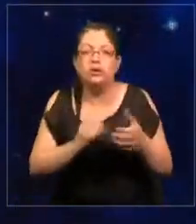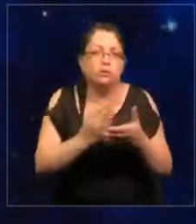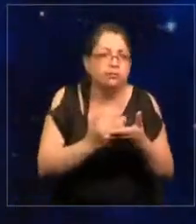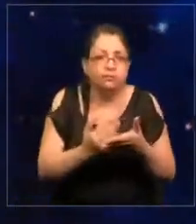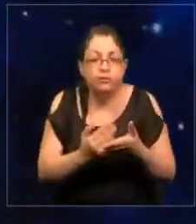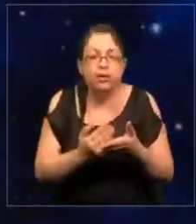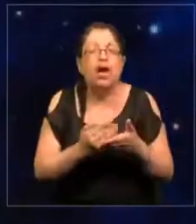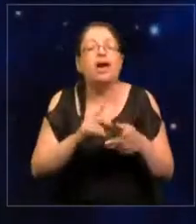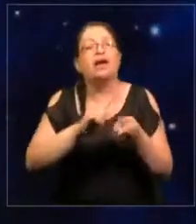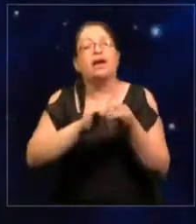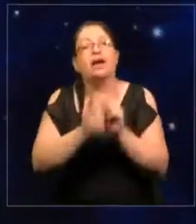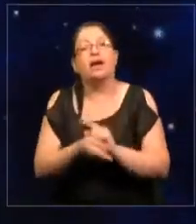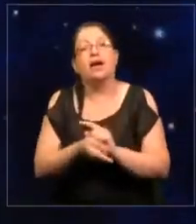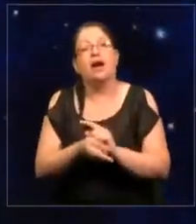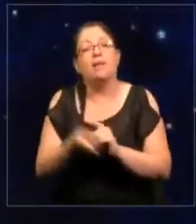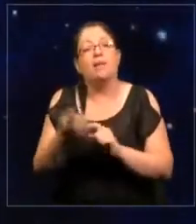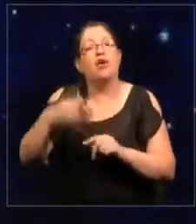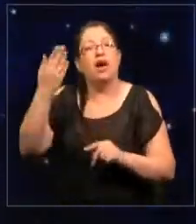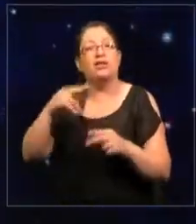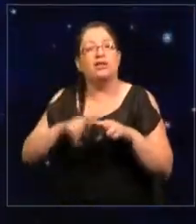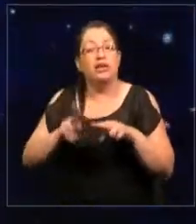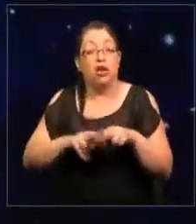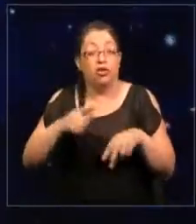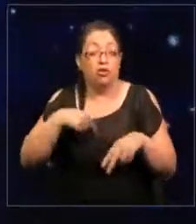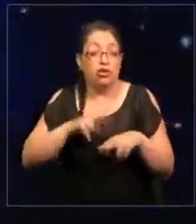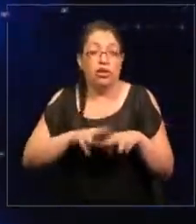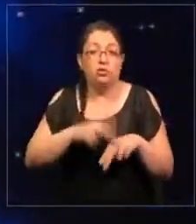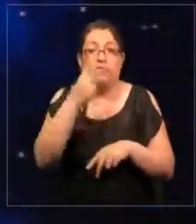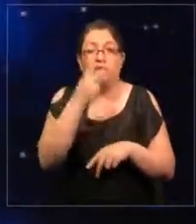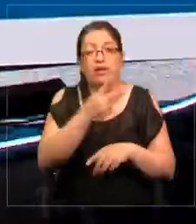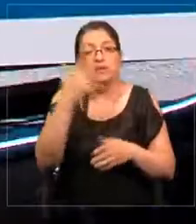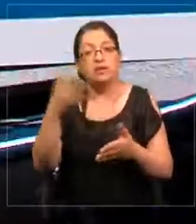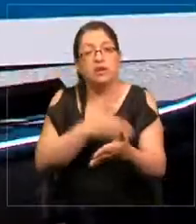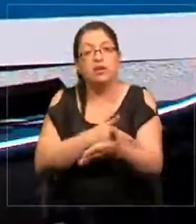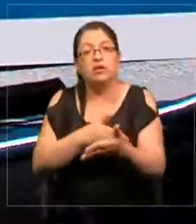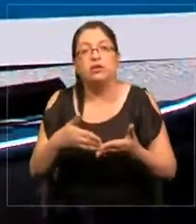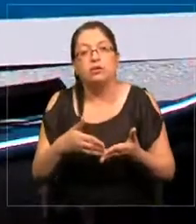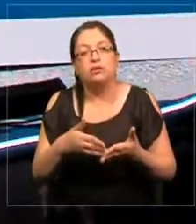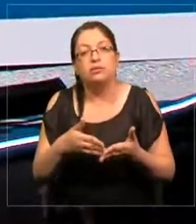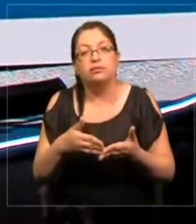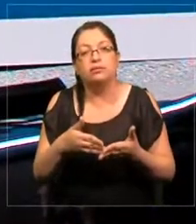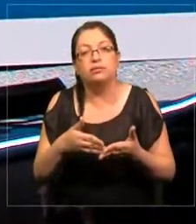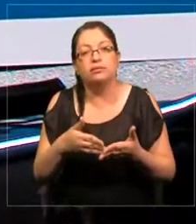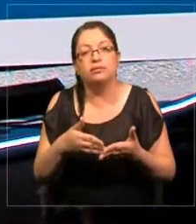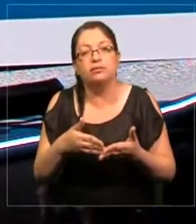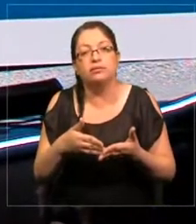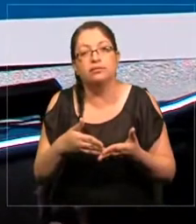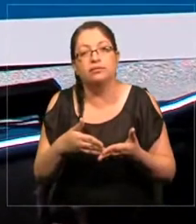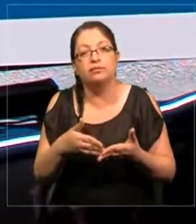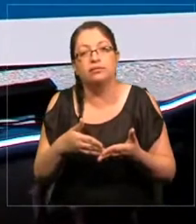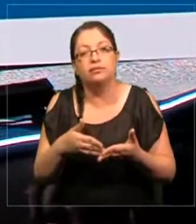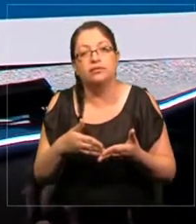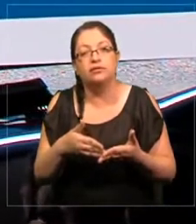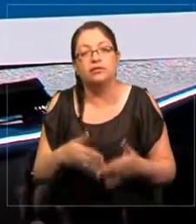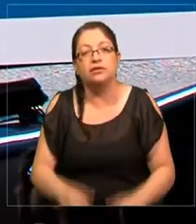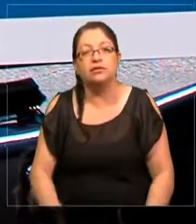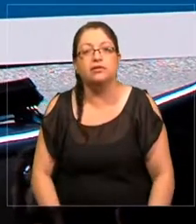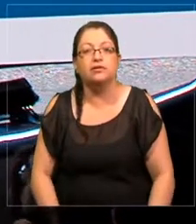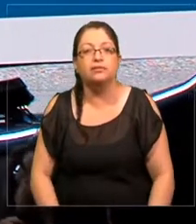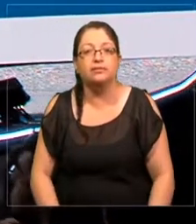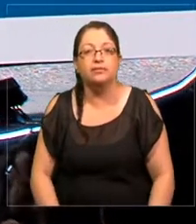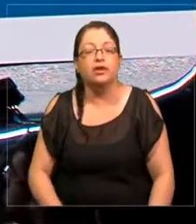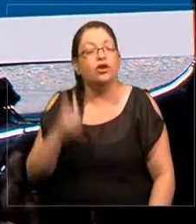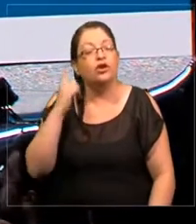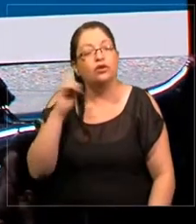que cambia las reglas del juego. Nosotros producimos 25 millones de testax por año.